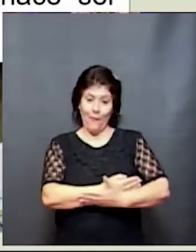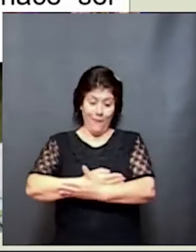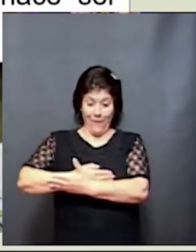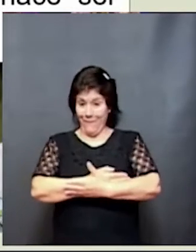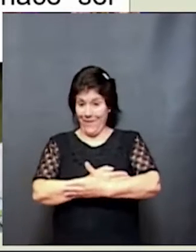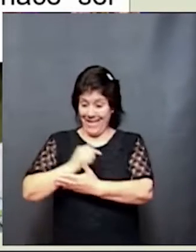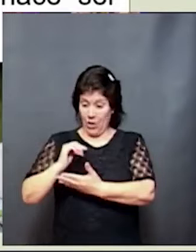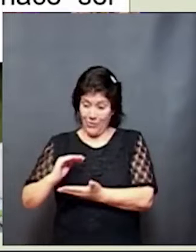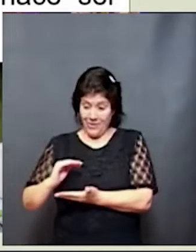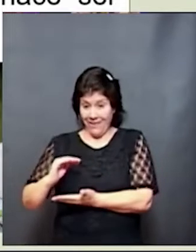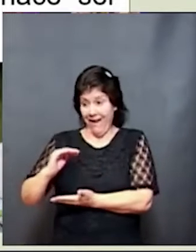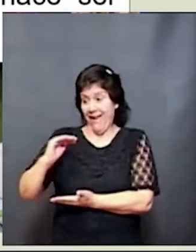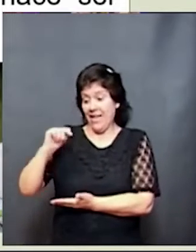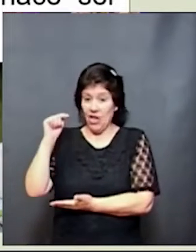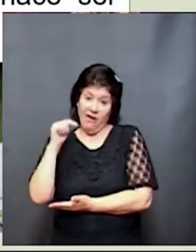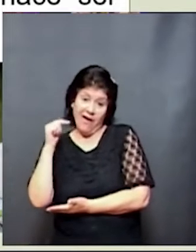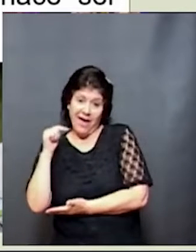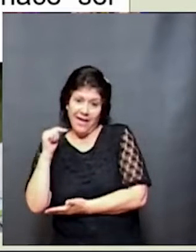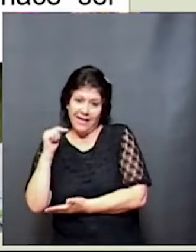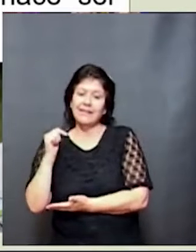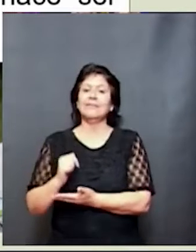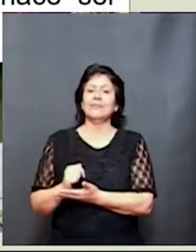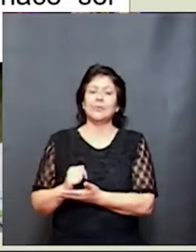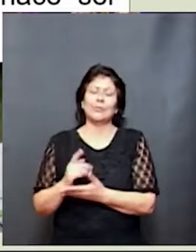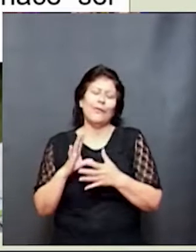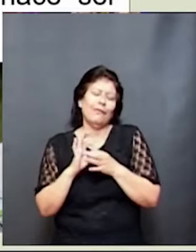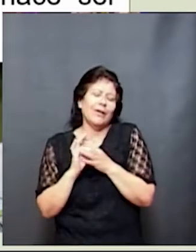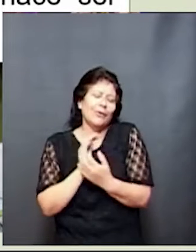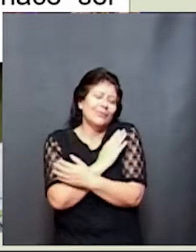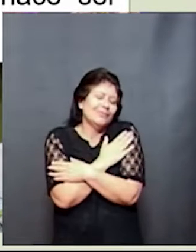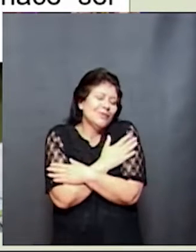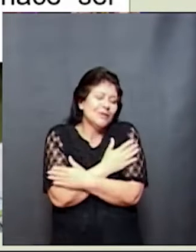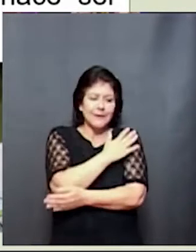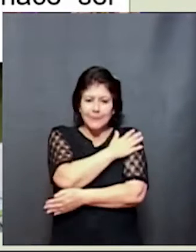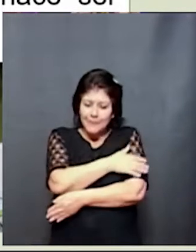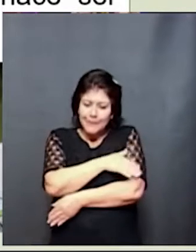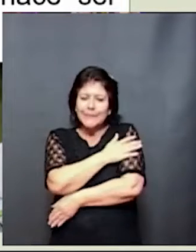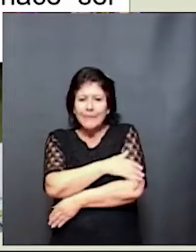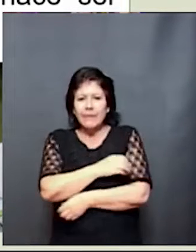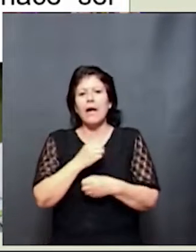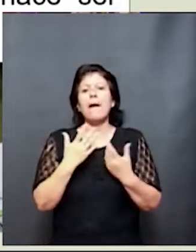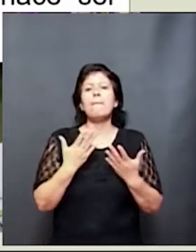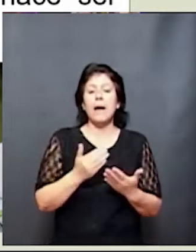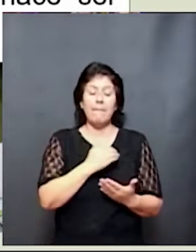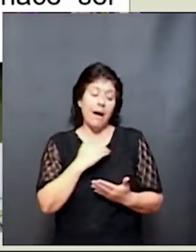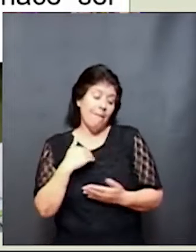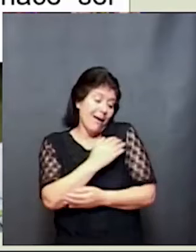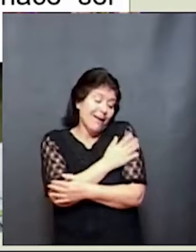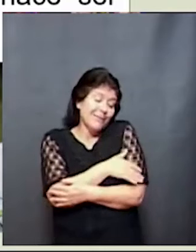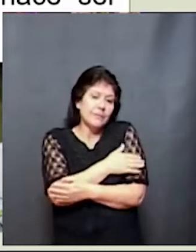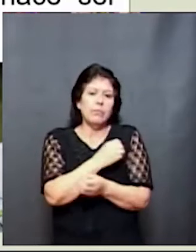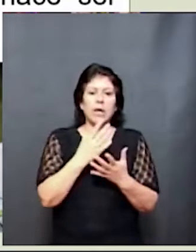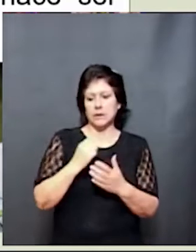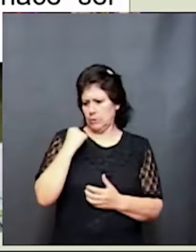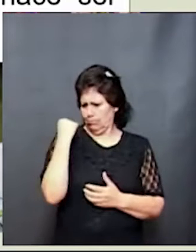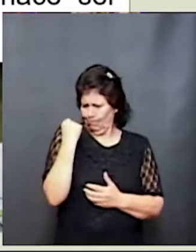chiquititos, necesitan no solamente vínculos de apego y maternaje que son fundamentales para este neurodesarrollo, sino también,